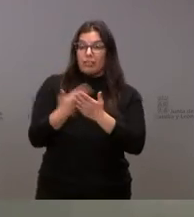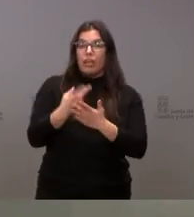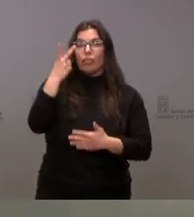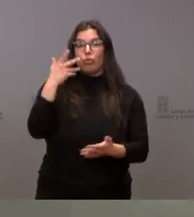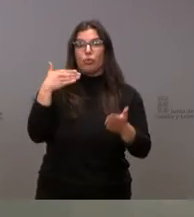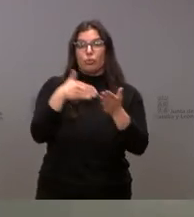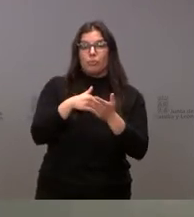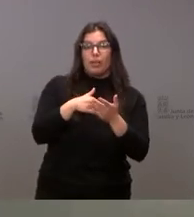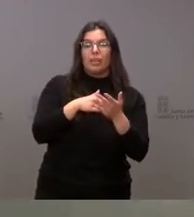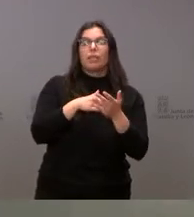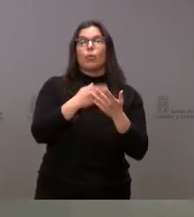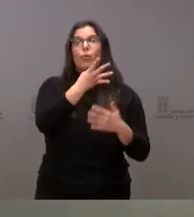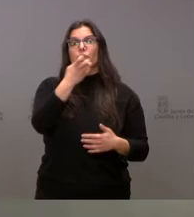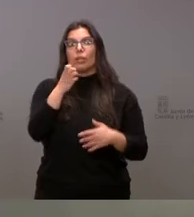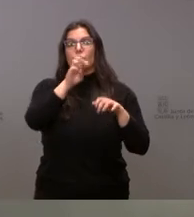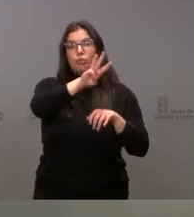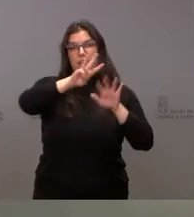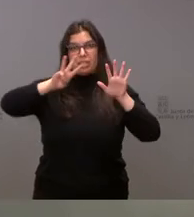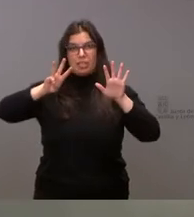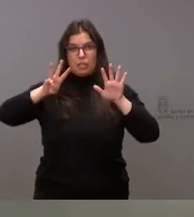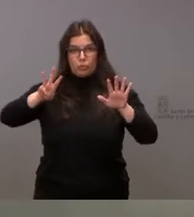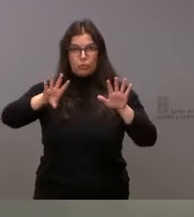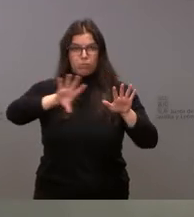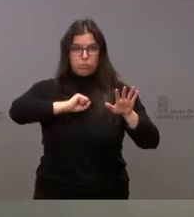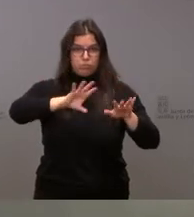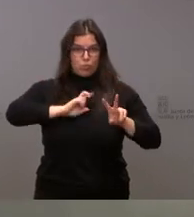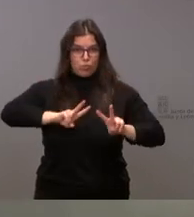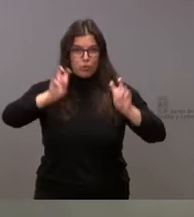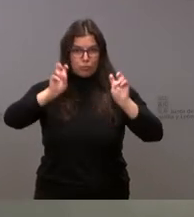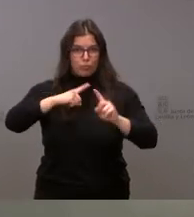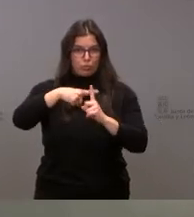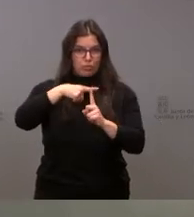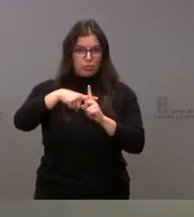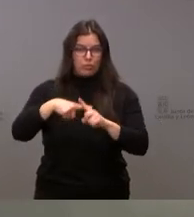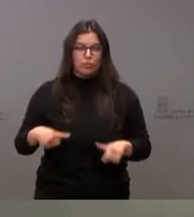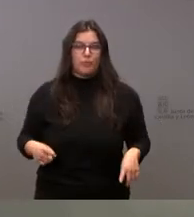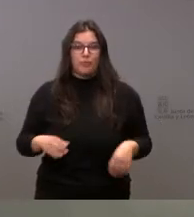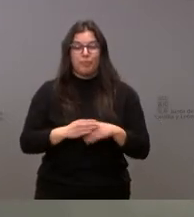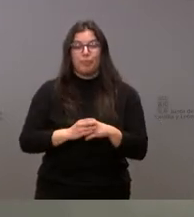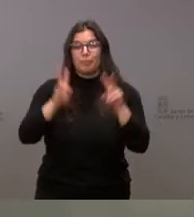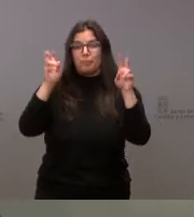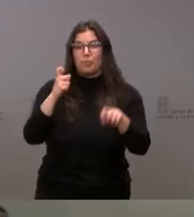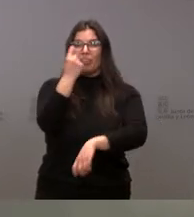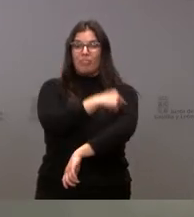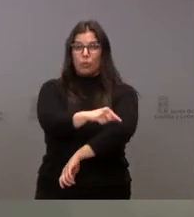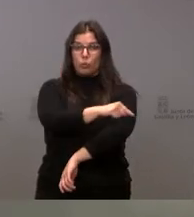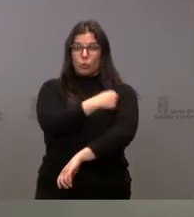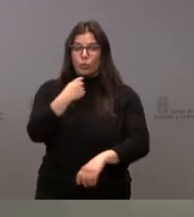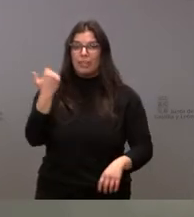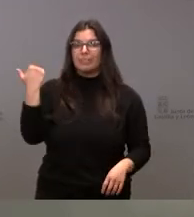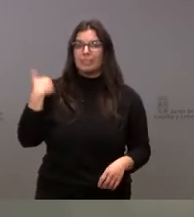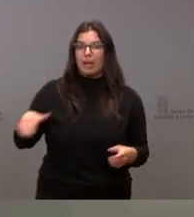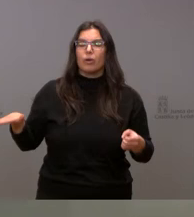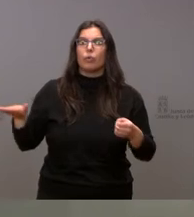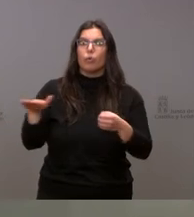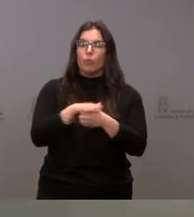.438 casos. En vacunación alcanzamos